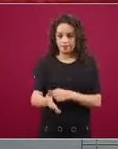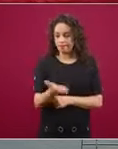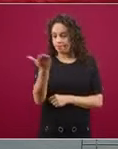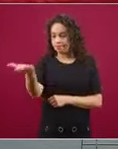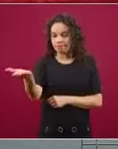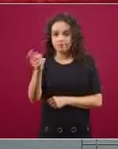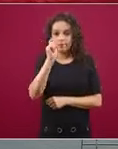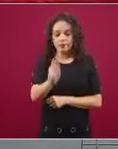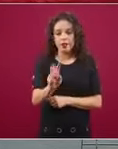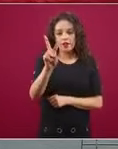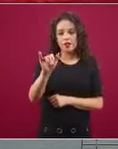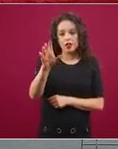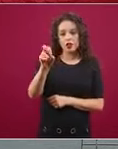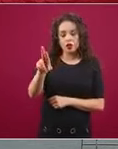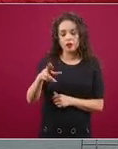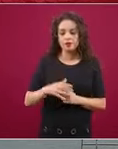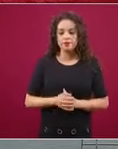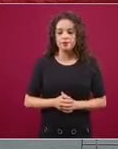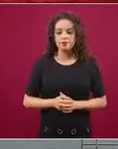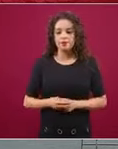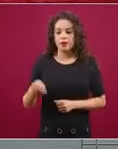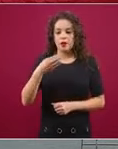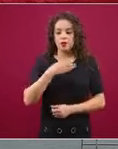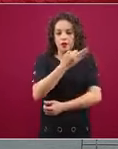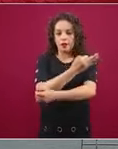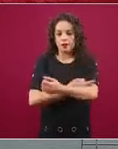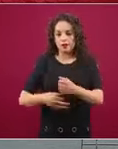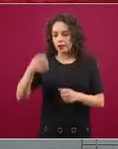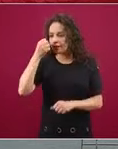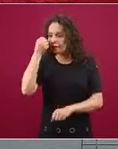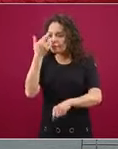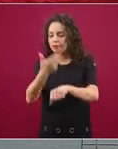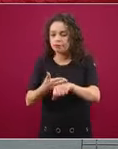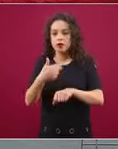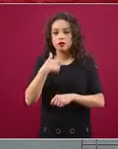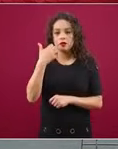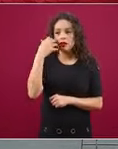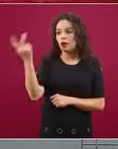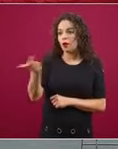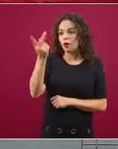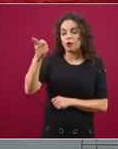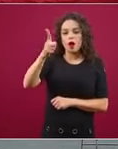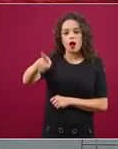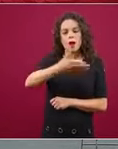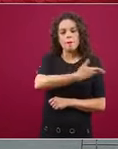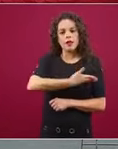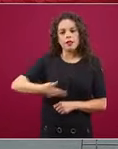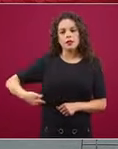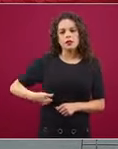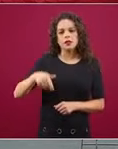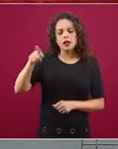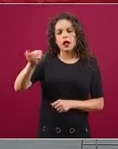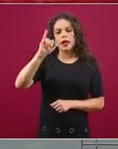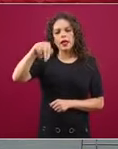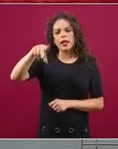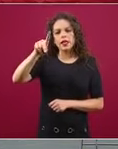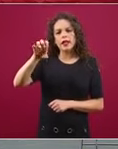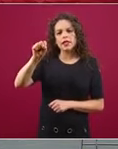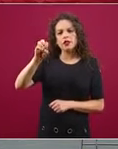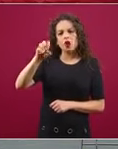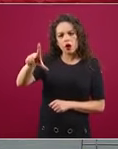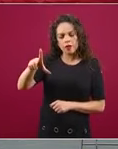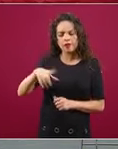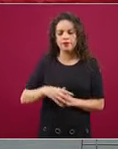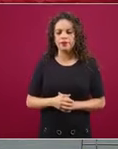Buenas tardes, secretaria. Tengo una pregunta para la presidenta de la Indesol. ¿Qué tipo de capacitación